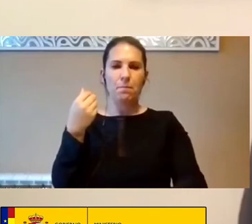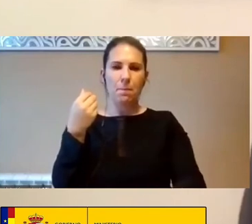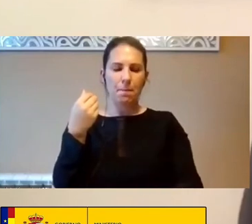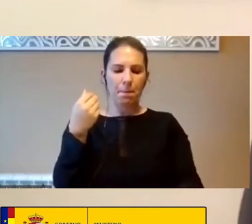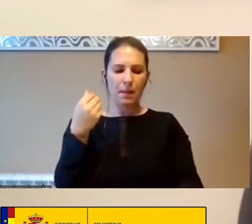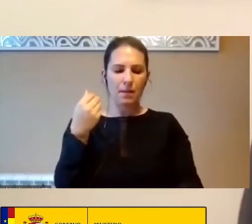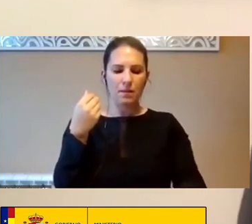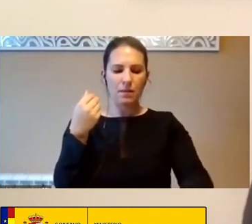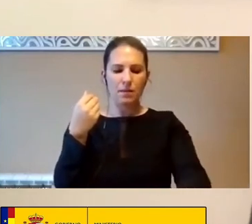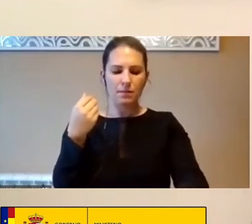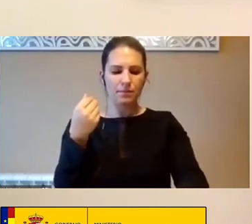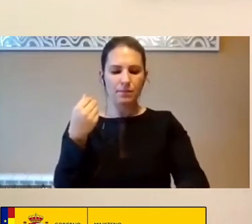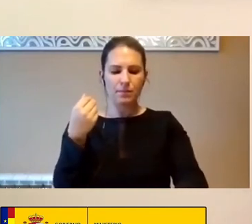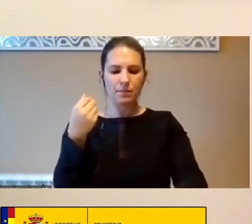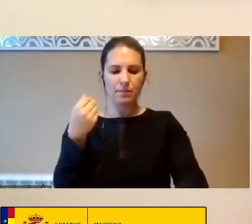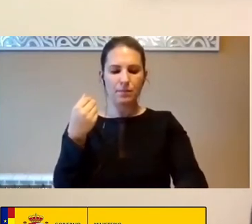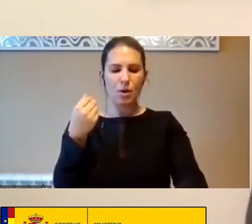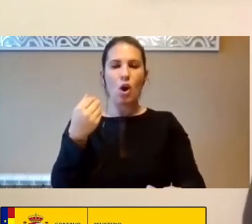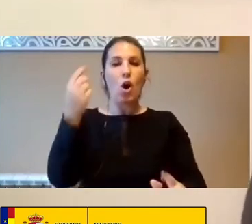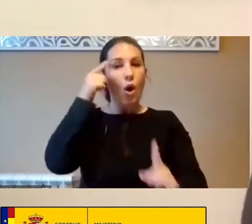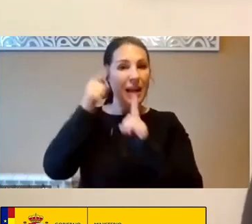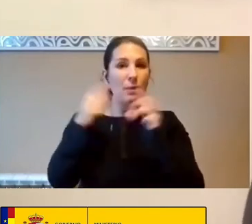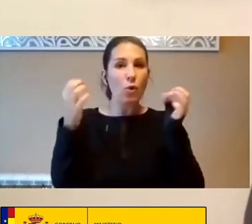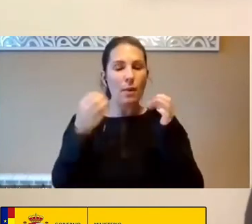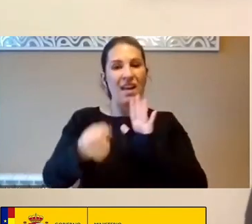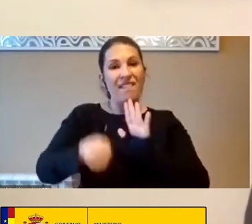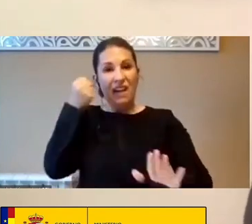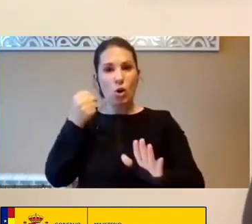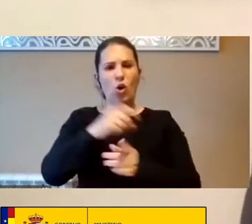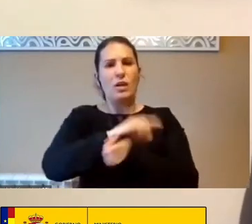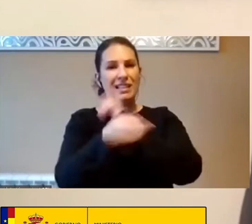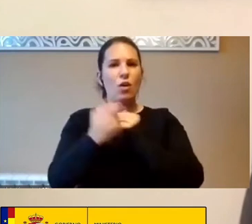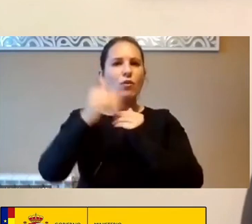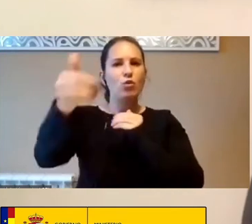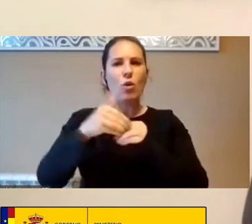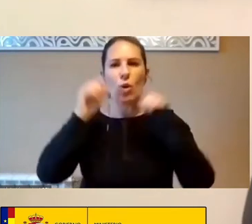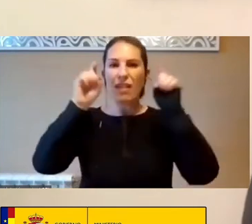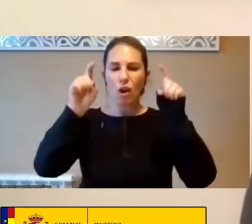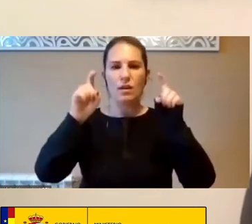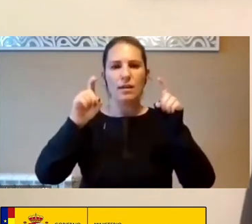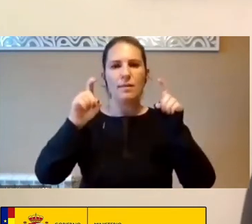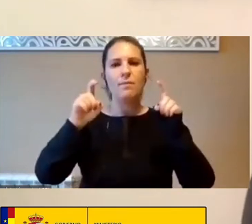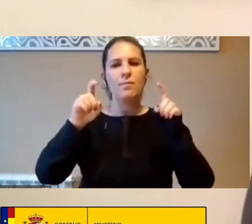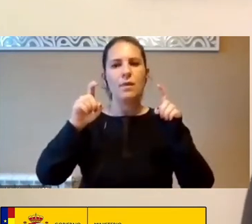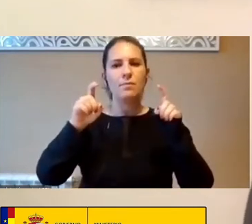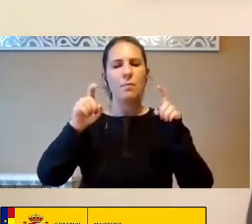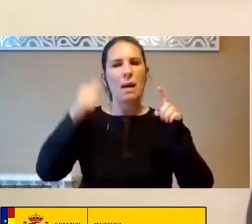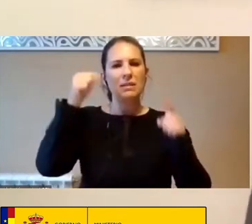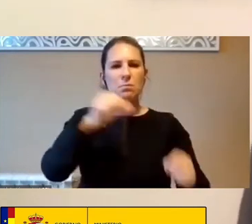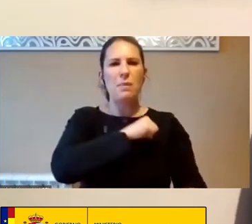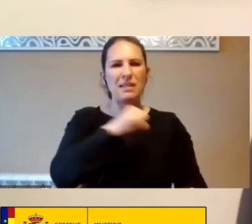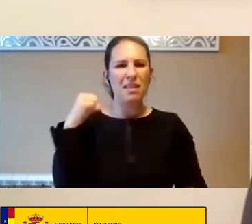Debemos Frenar Y Debemos Revertir El Futuro De La Educación Y El Futuro De Enseñanza A Un Futuro Privatizado Y